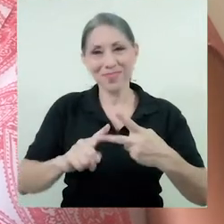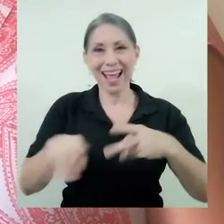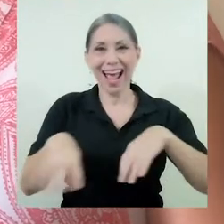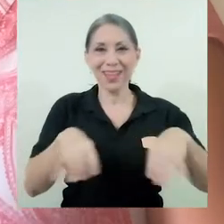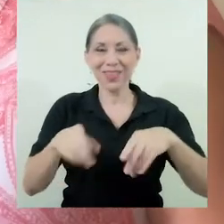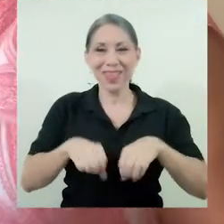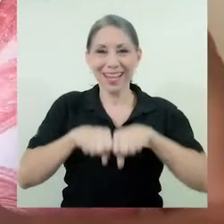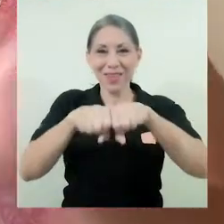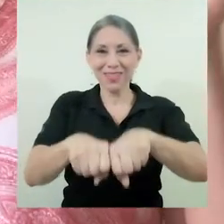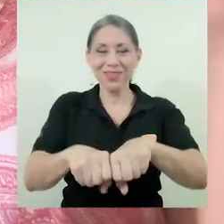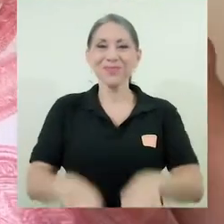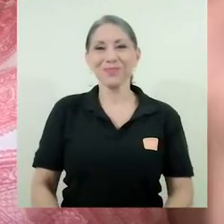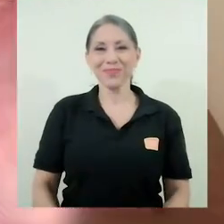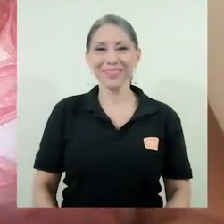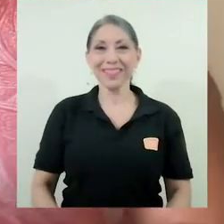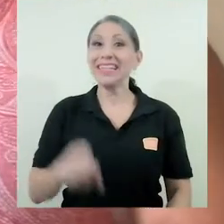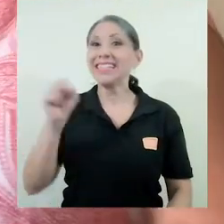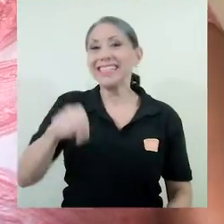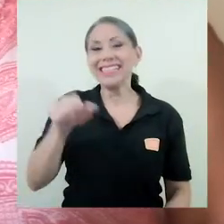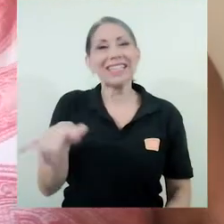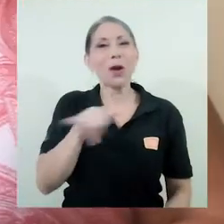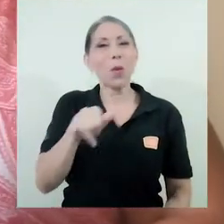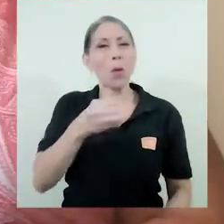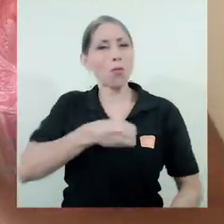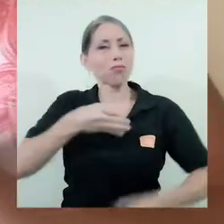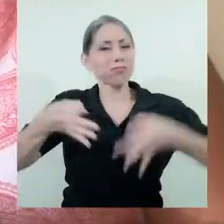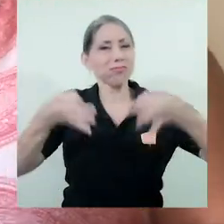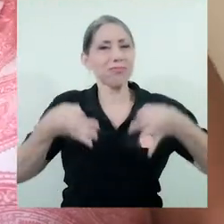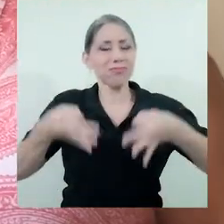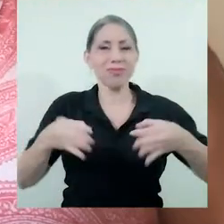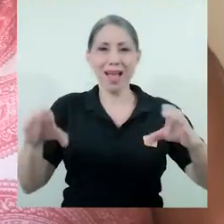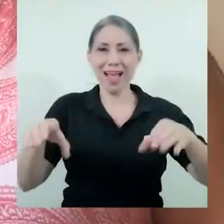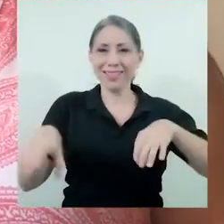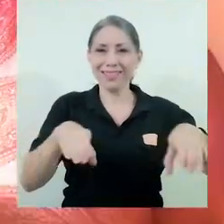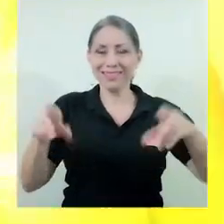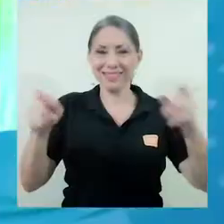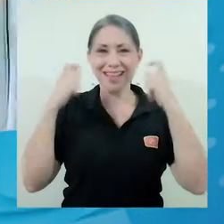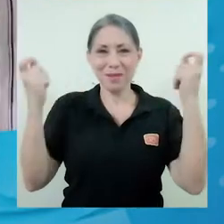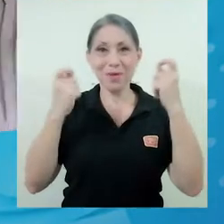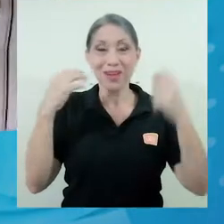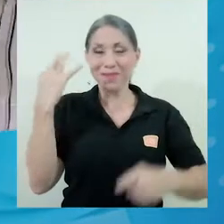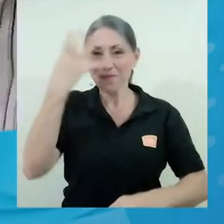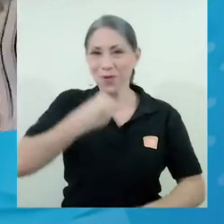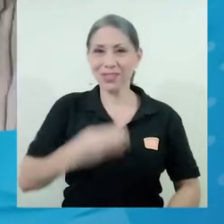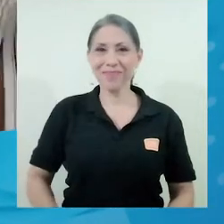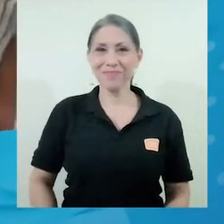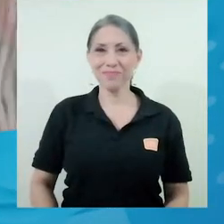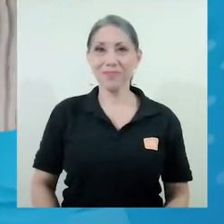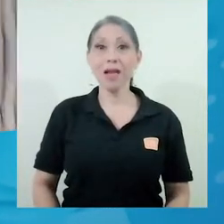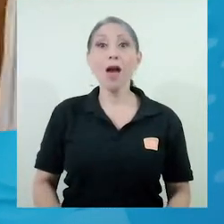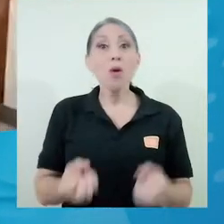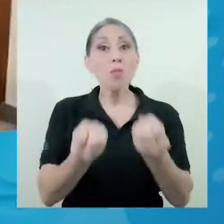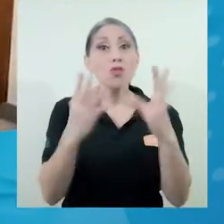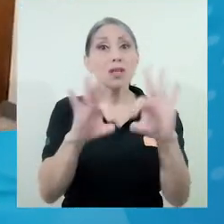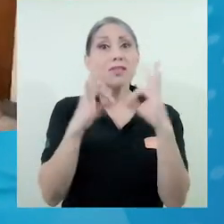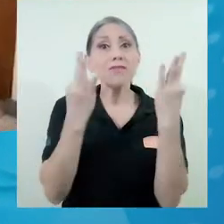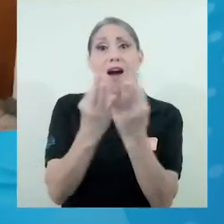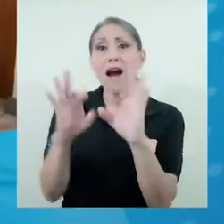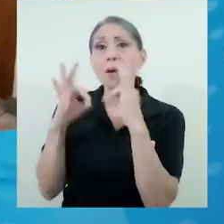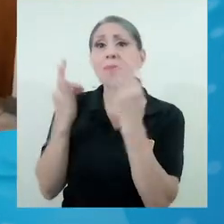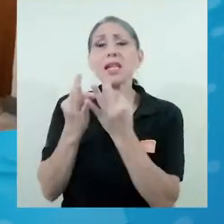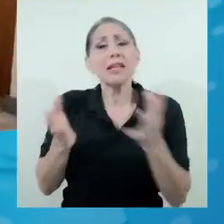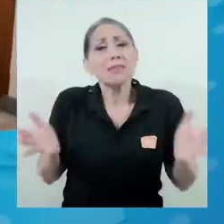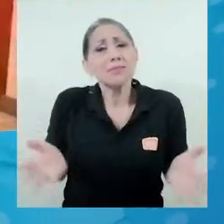graduación. Sí, sí, hicimos así como todo una ceremonia, fue realmente hermoso. Así como muchas familias han